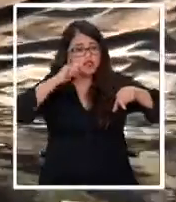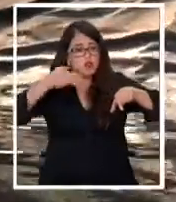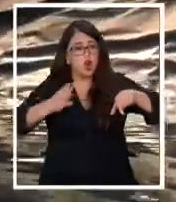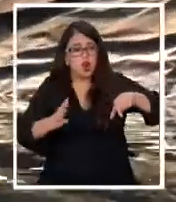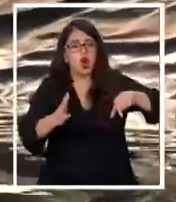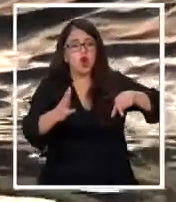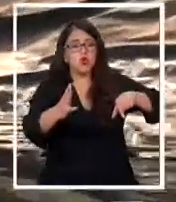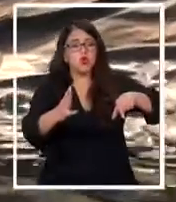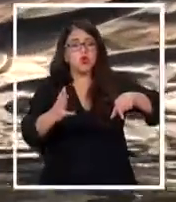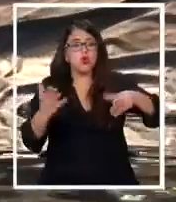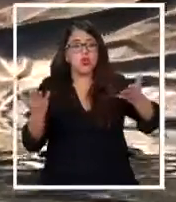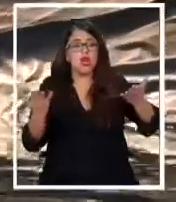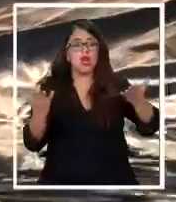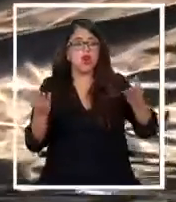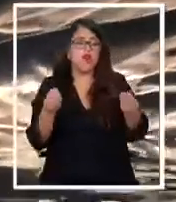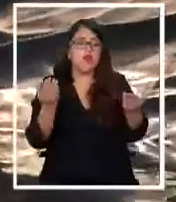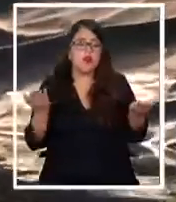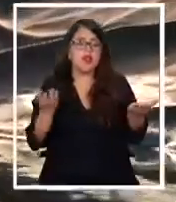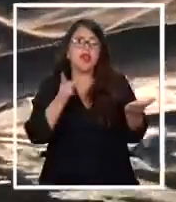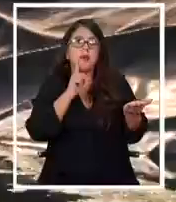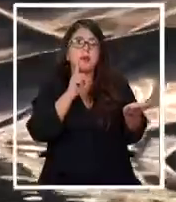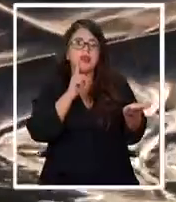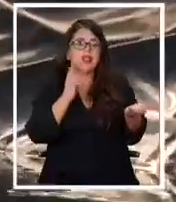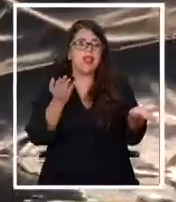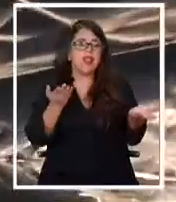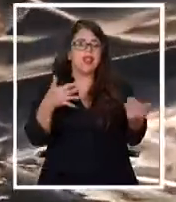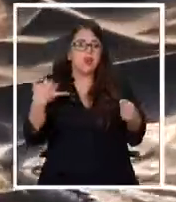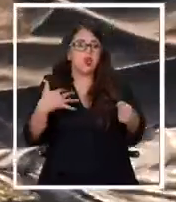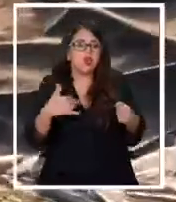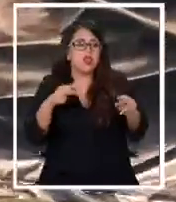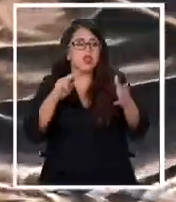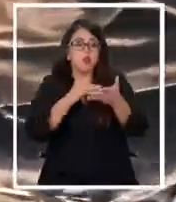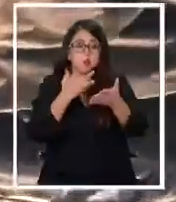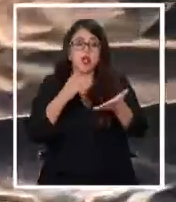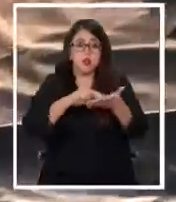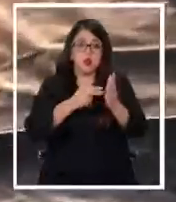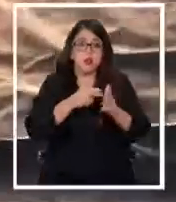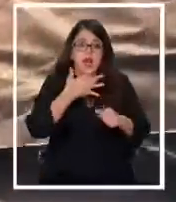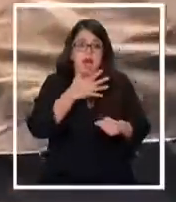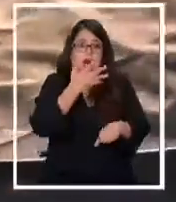y es para tener un oro hoy en día, que es la escasez de agua.